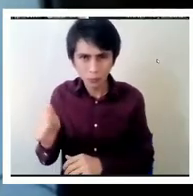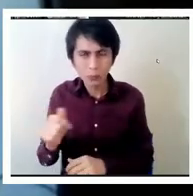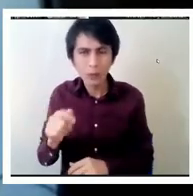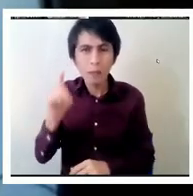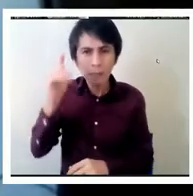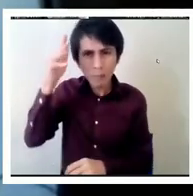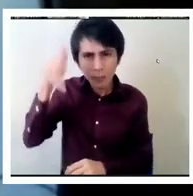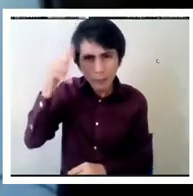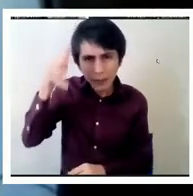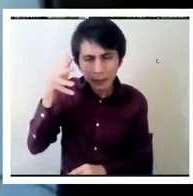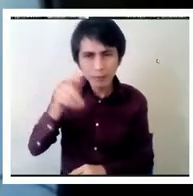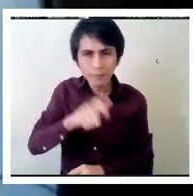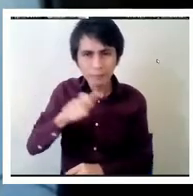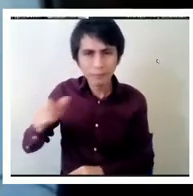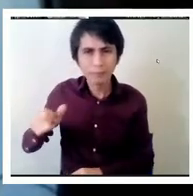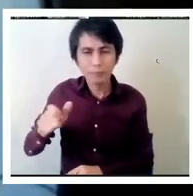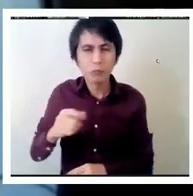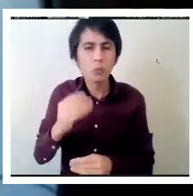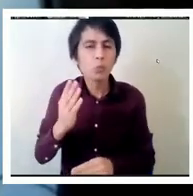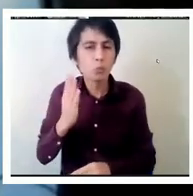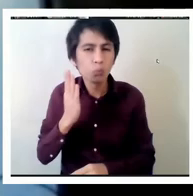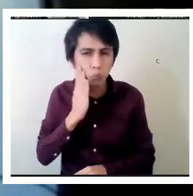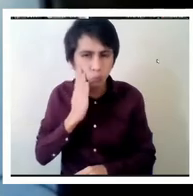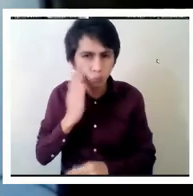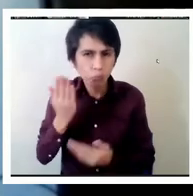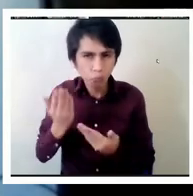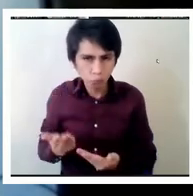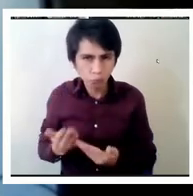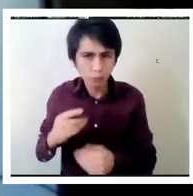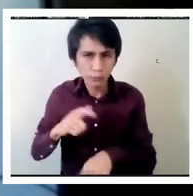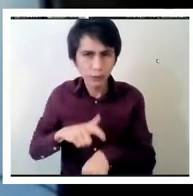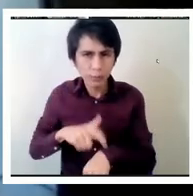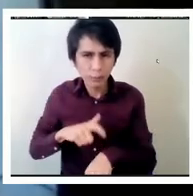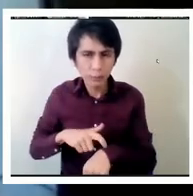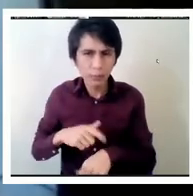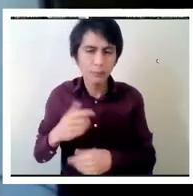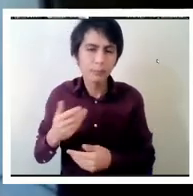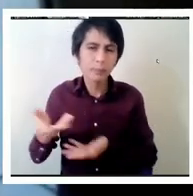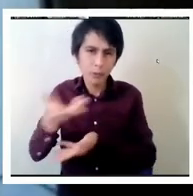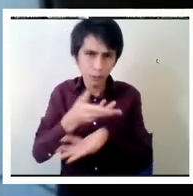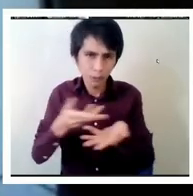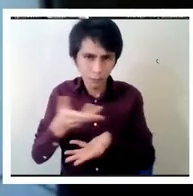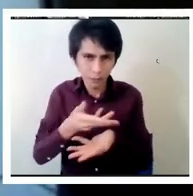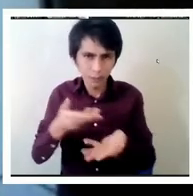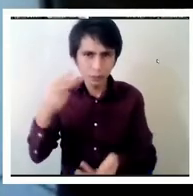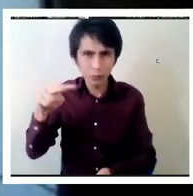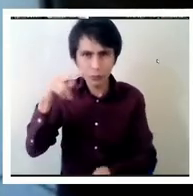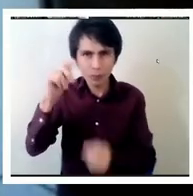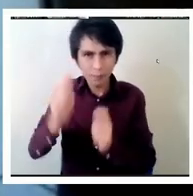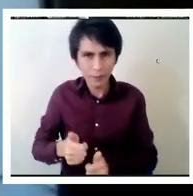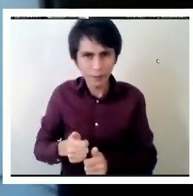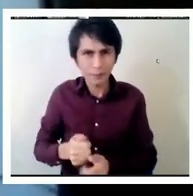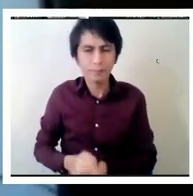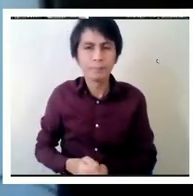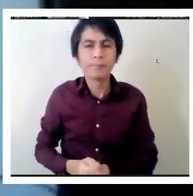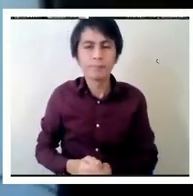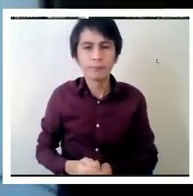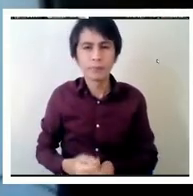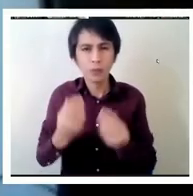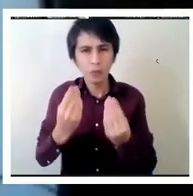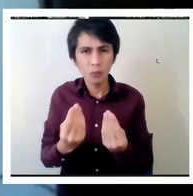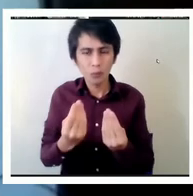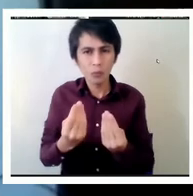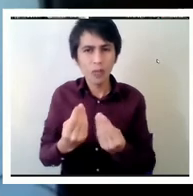que nos acompaña porque fueron muy generosos en ofrecer su tiempo y compartir con ustedes su expertise. Así que que tengan una buena